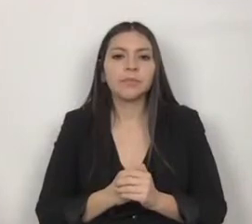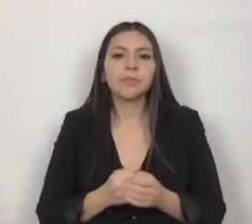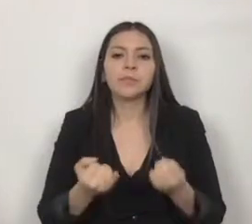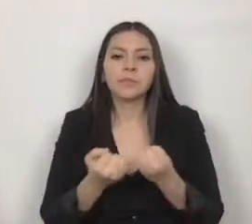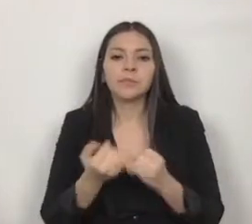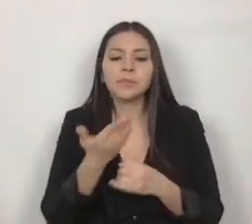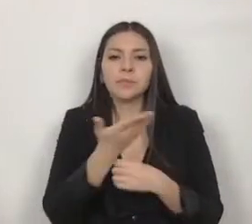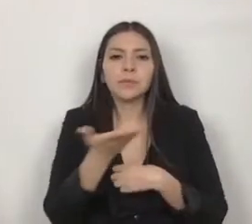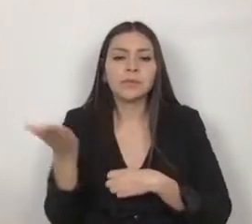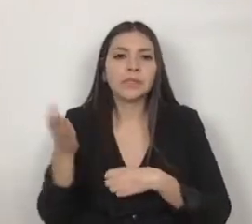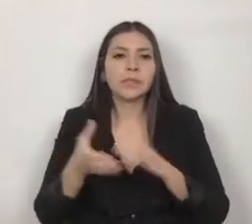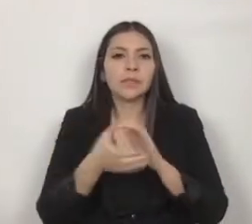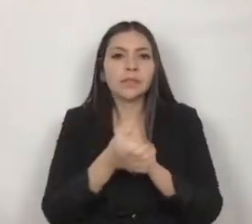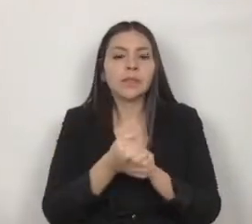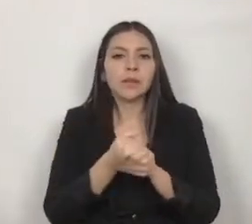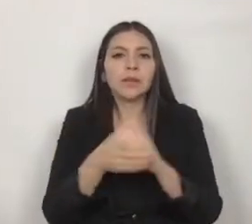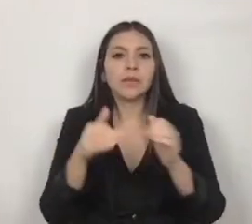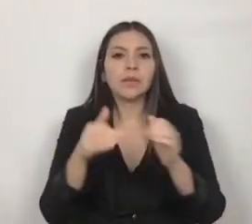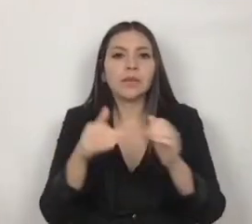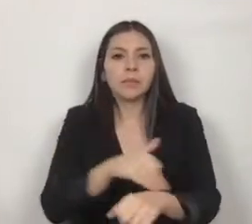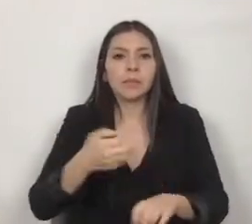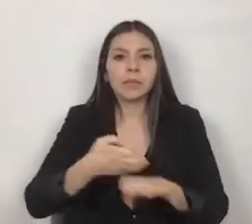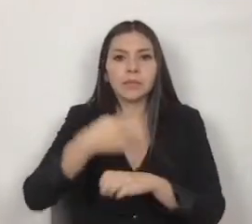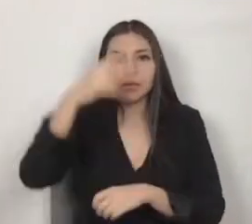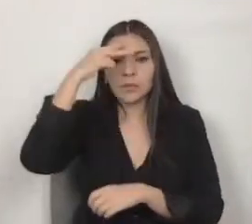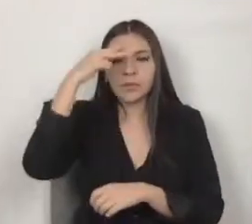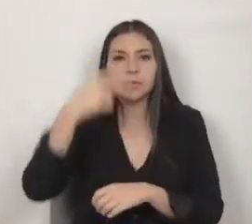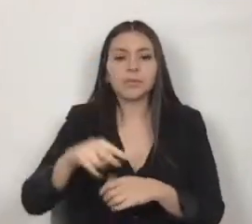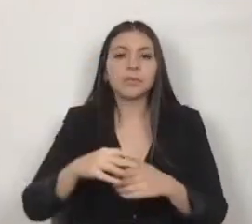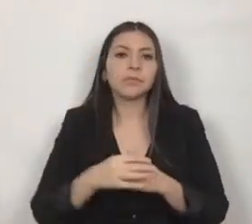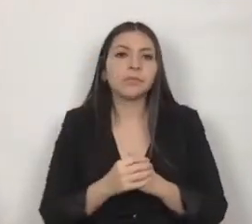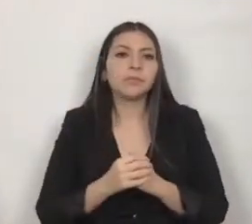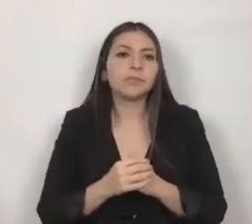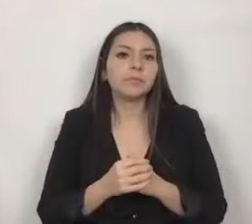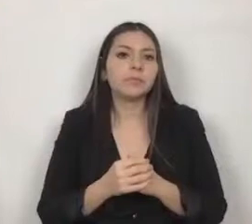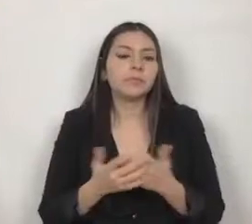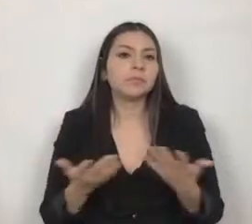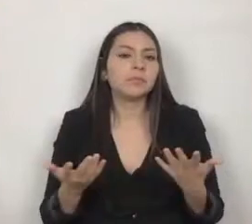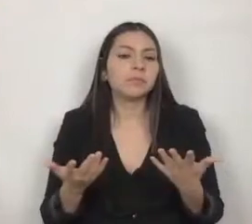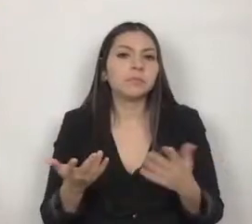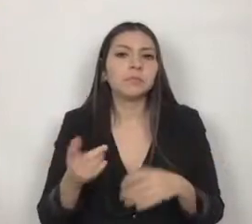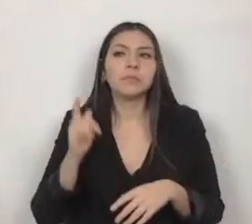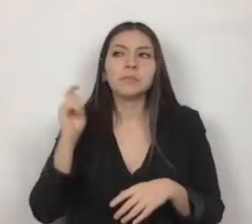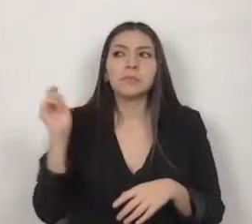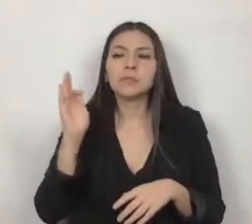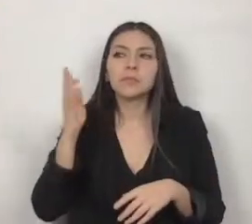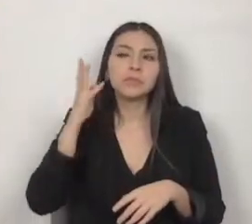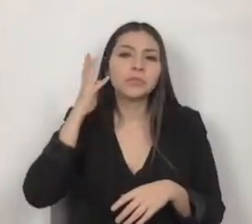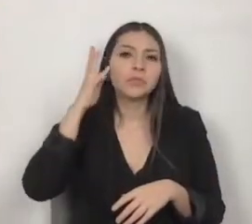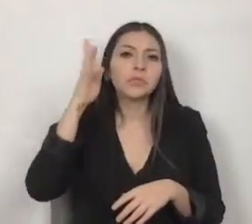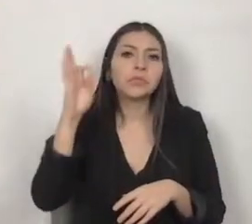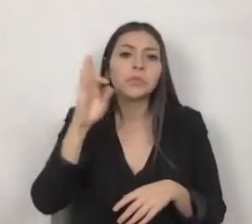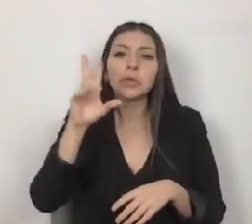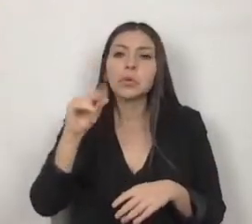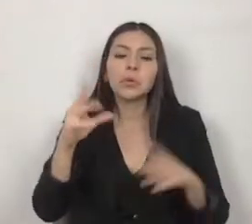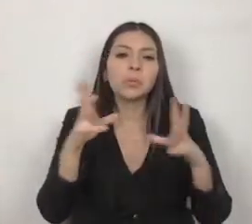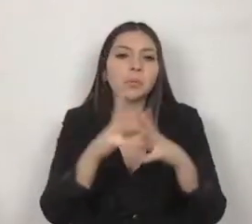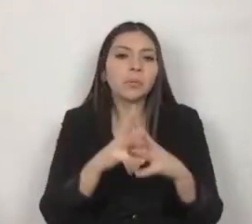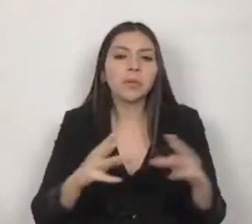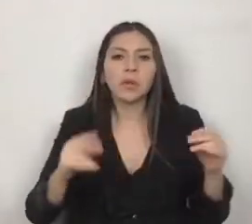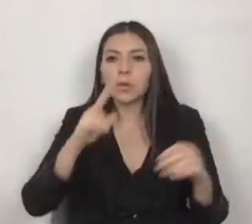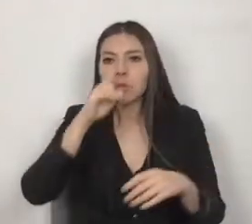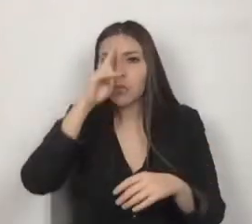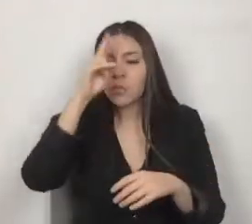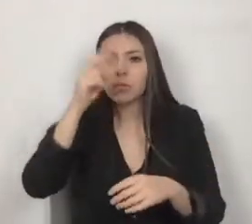familias mexiquenses. ¿Qué será del futuro si la violencia física y psicológica no cesa contra los más vulnerables?